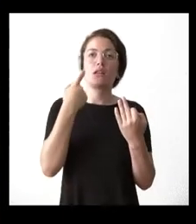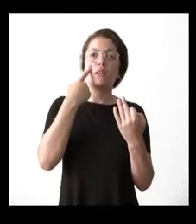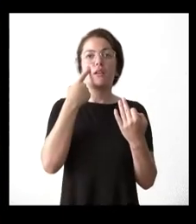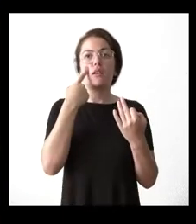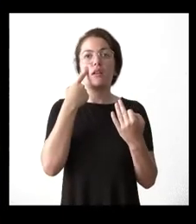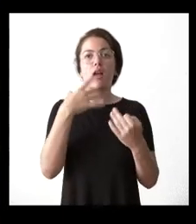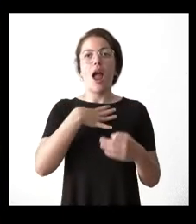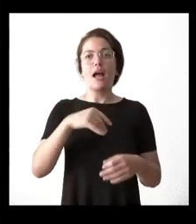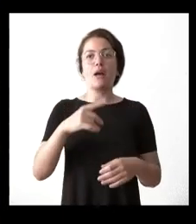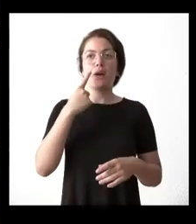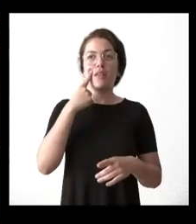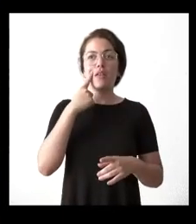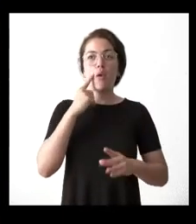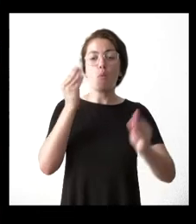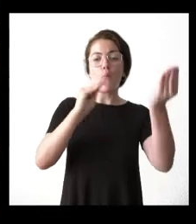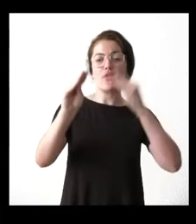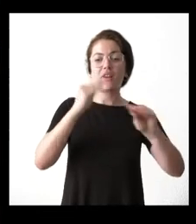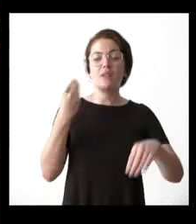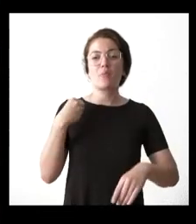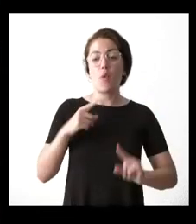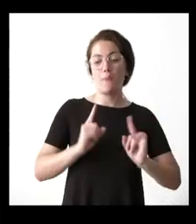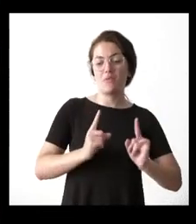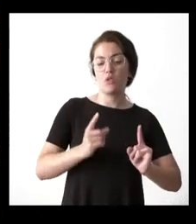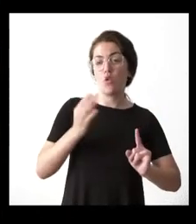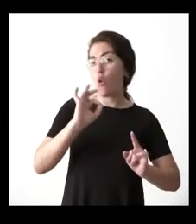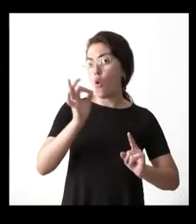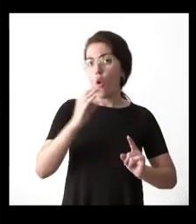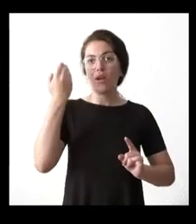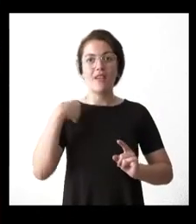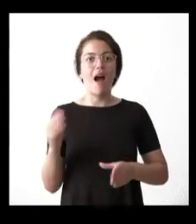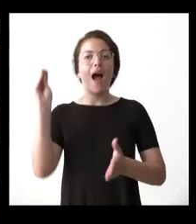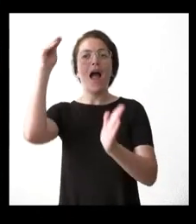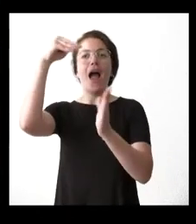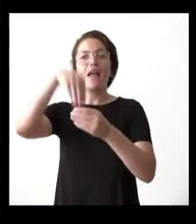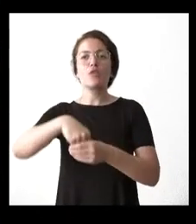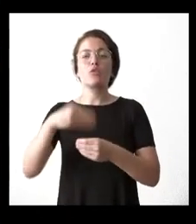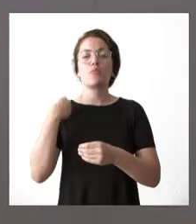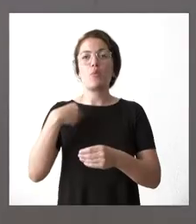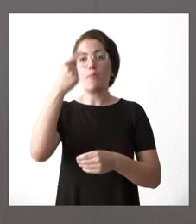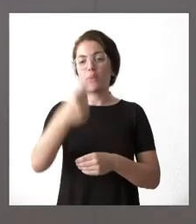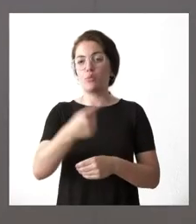para este año de alguna manera o ya incluirlo directamente en el presupuesto del próximo año gracias